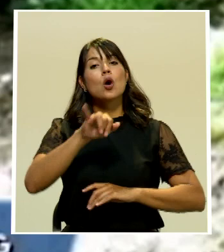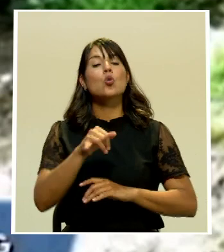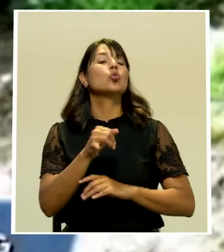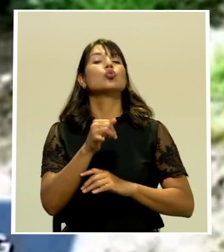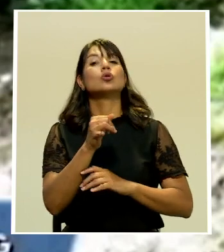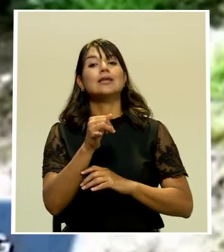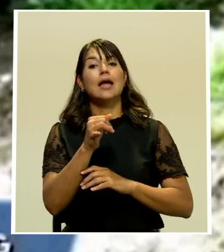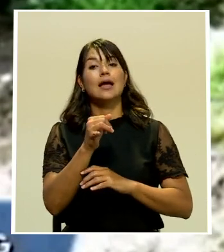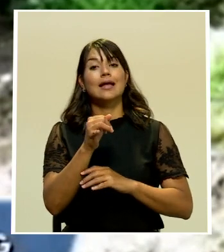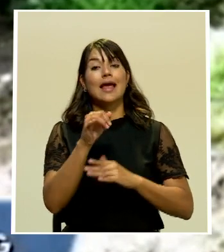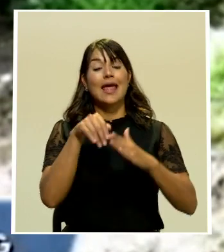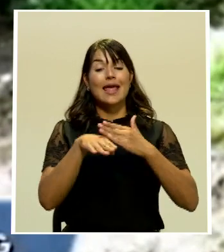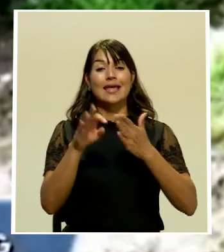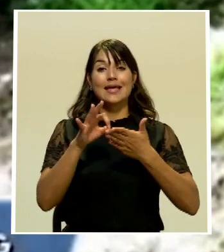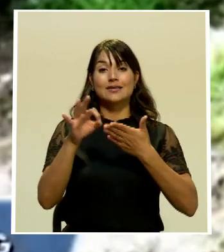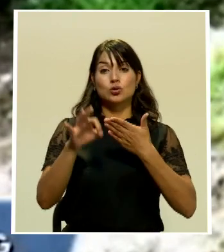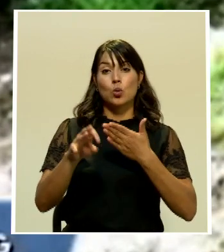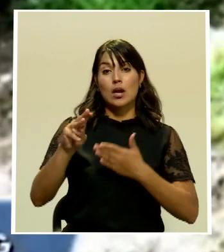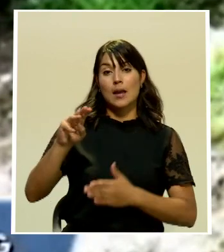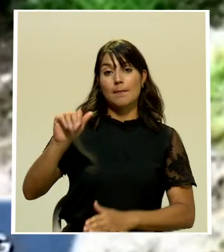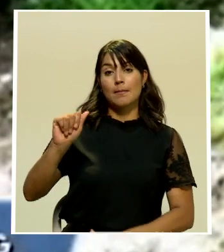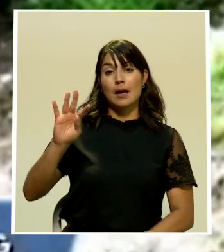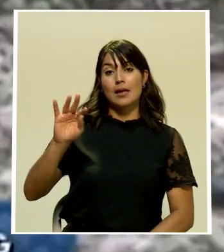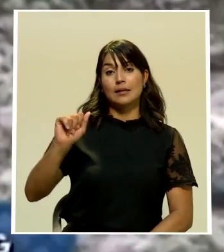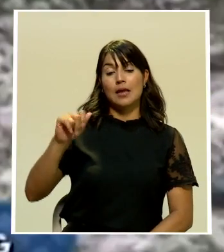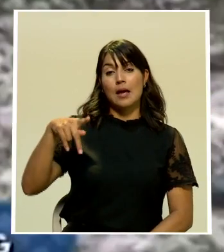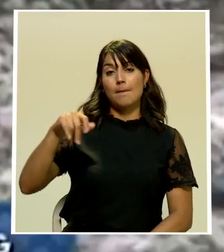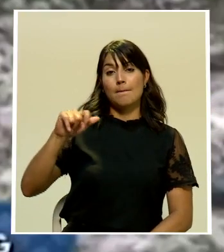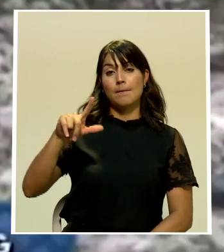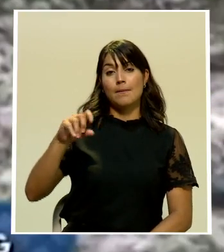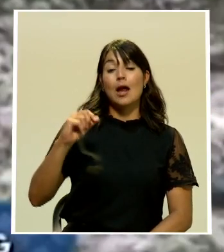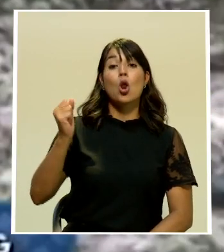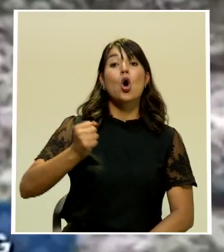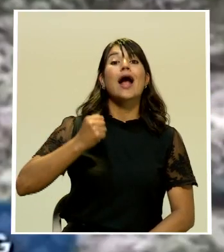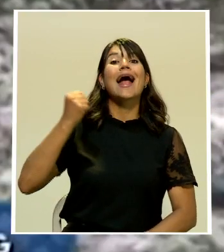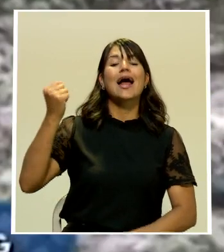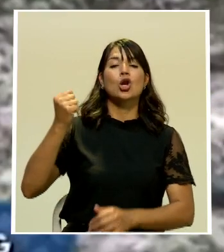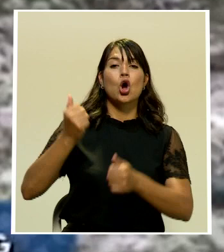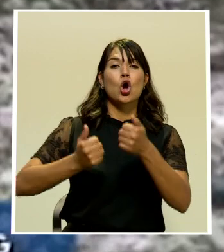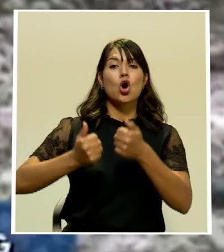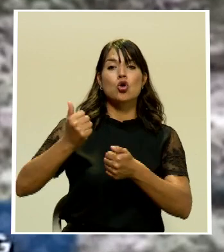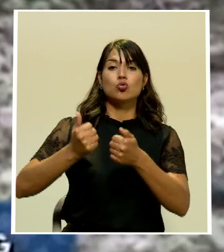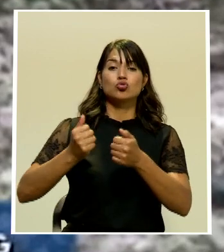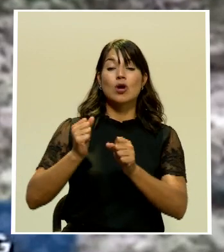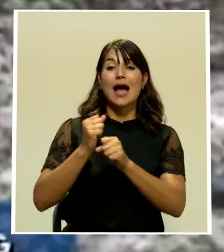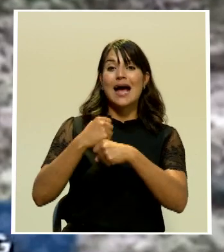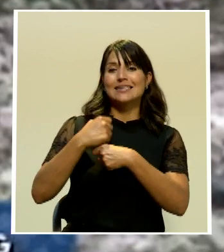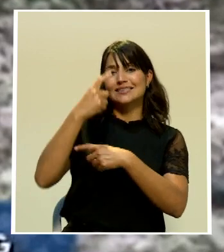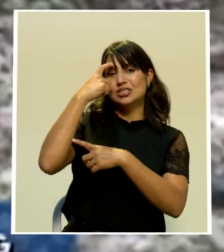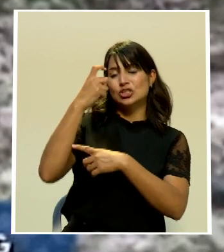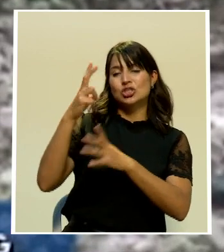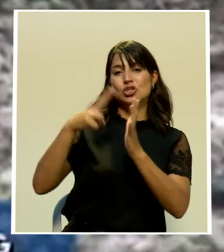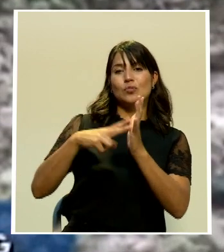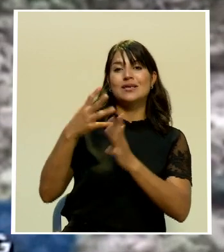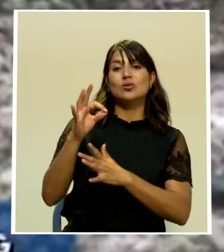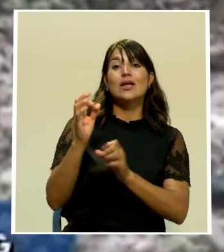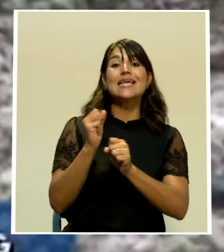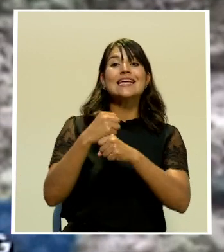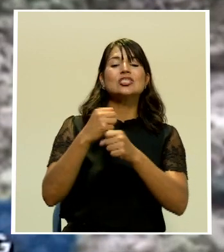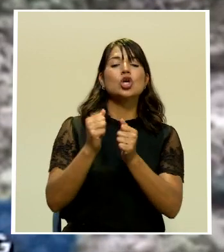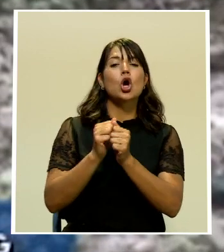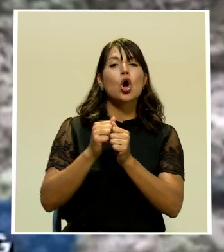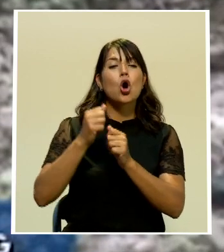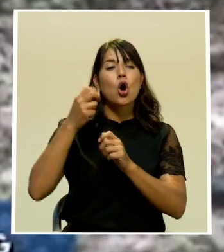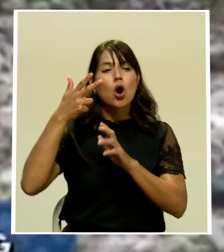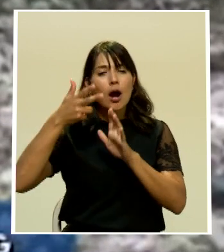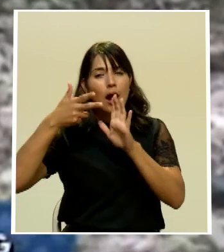Matapalo ganó el concurso Fabricando Sueños 2019 el proyecto fue realizado con cámaras trampa y aunque